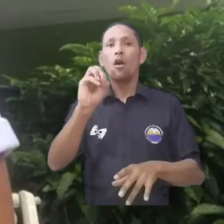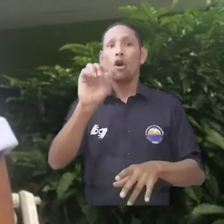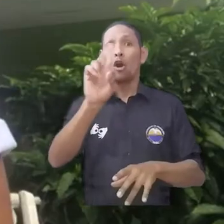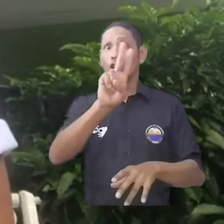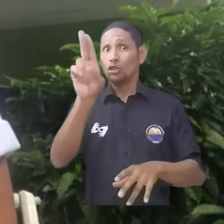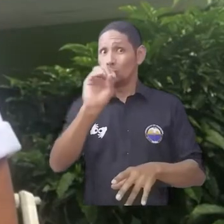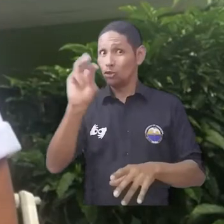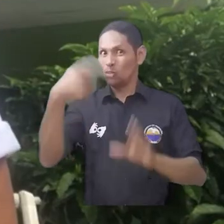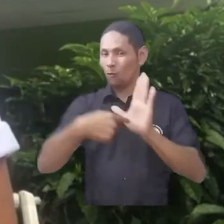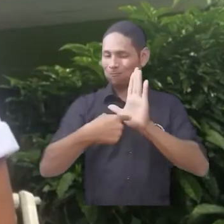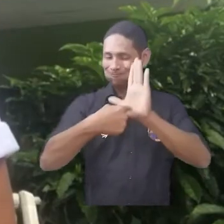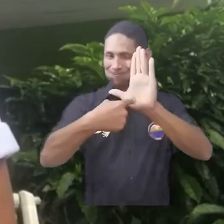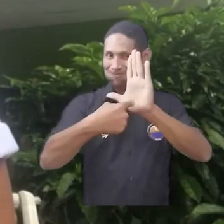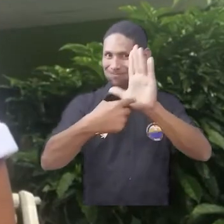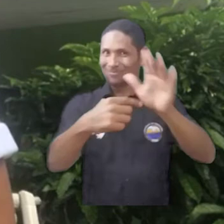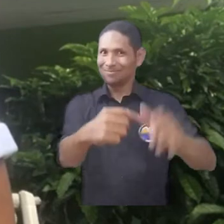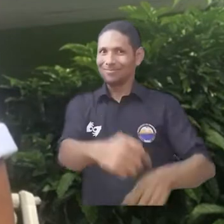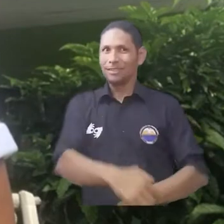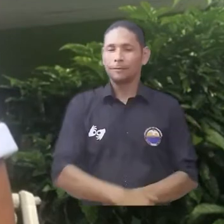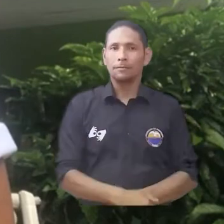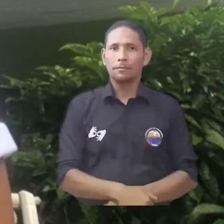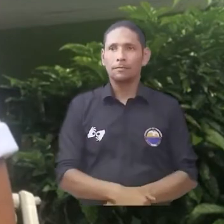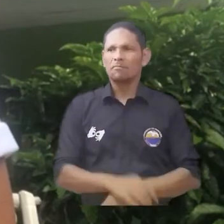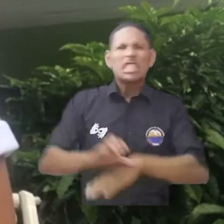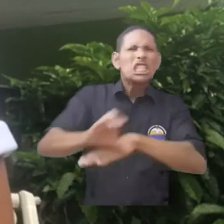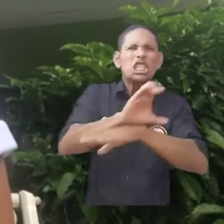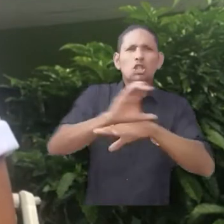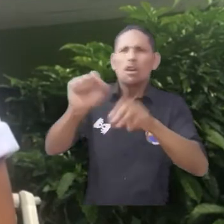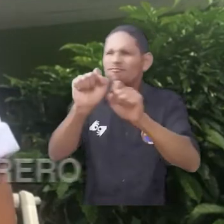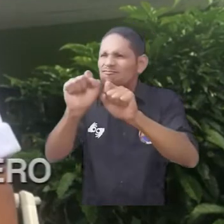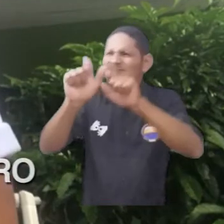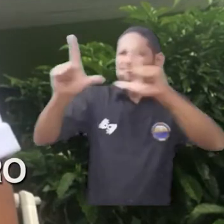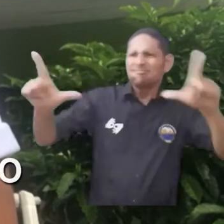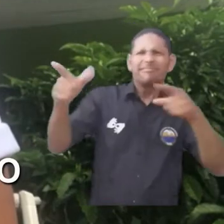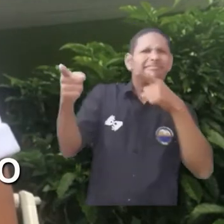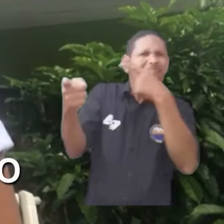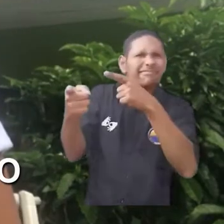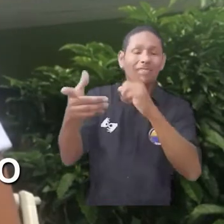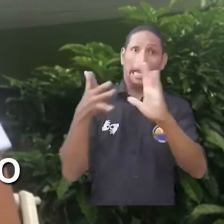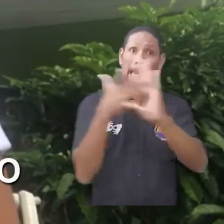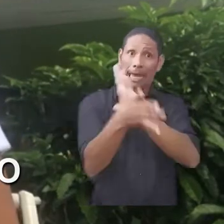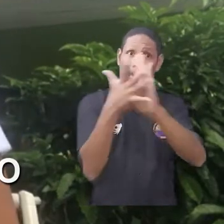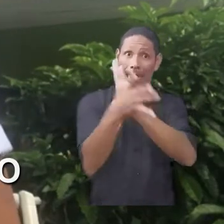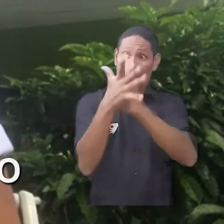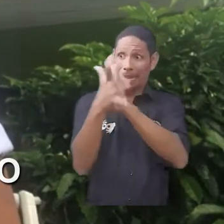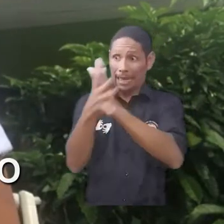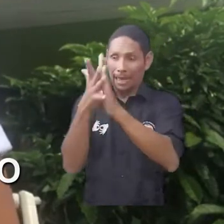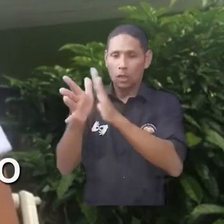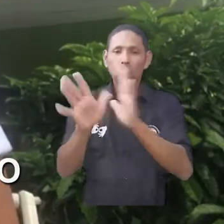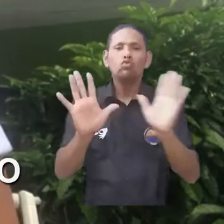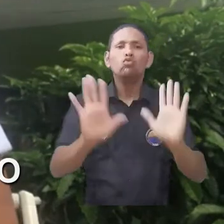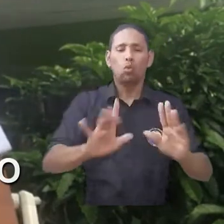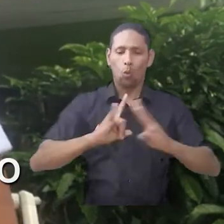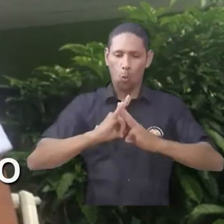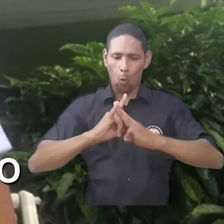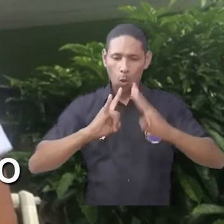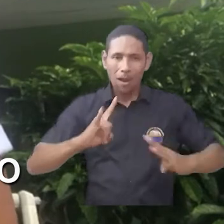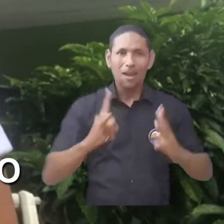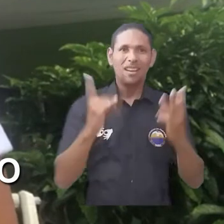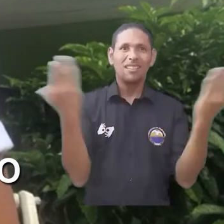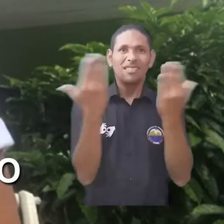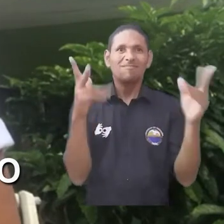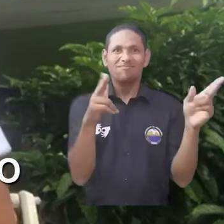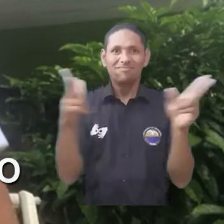Ciudad Pantalla es un seriado transmedial que hacemos desde el programa de cine audiovisuales. En cada capítulo se pueden conocer historias de